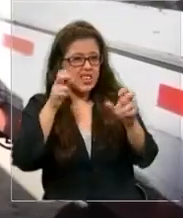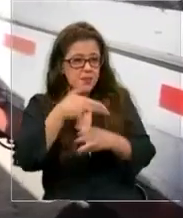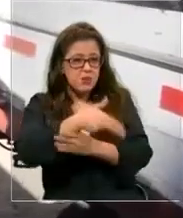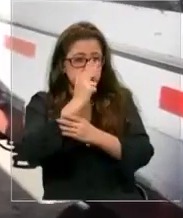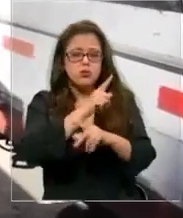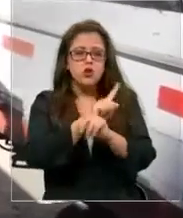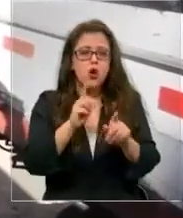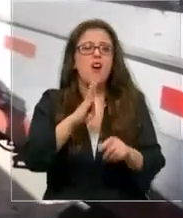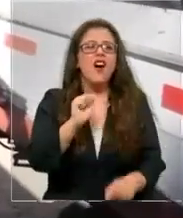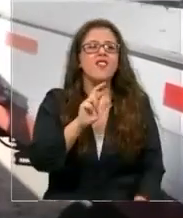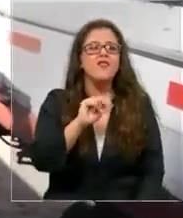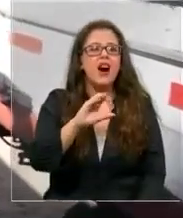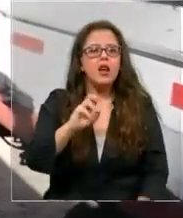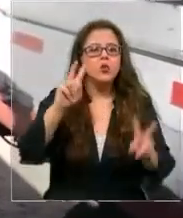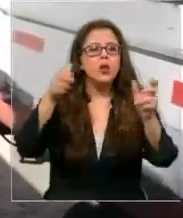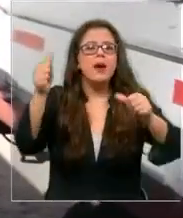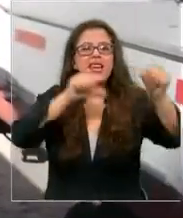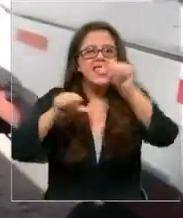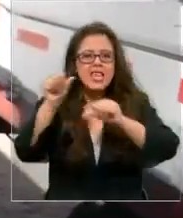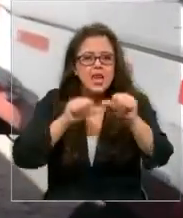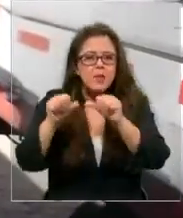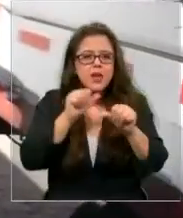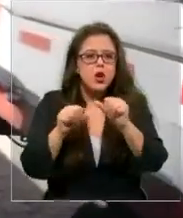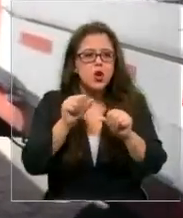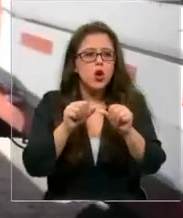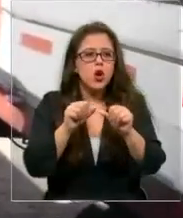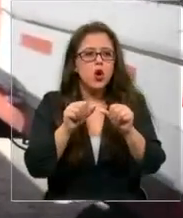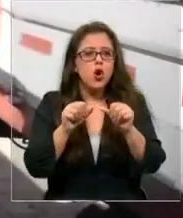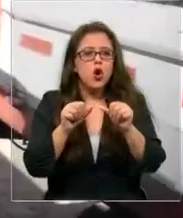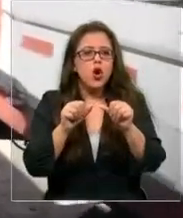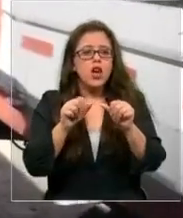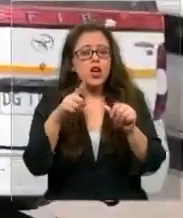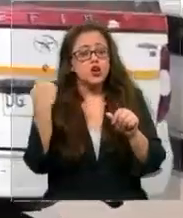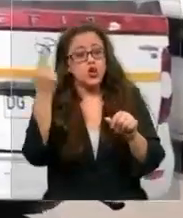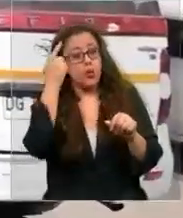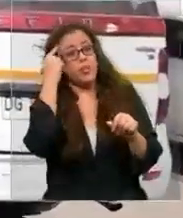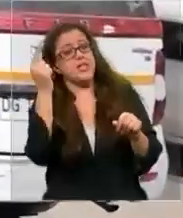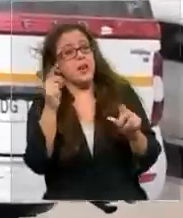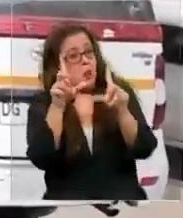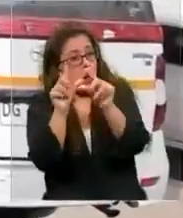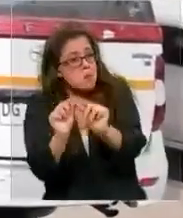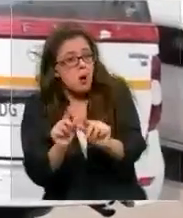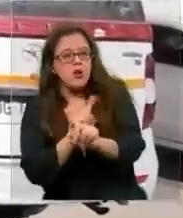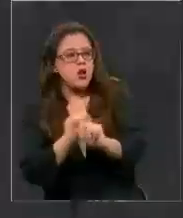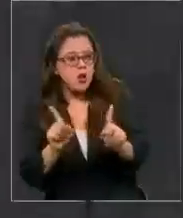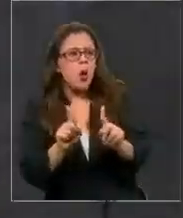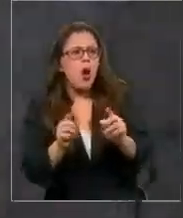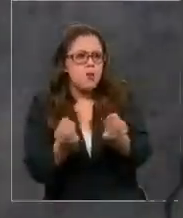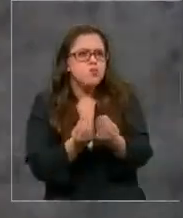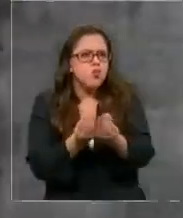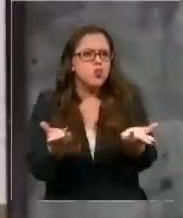El bario es un elemento químico más abundante de lo que uno pudiera pensar. Si ustedes miran aquí